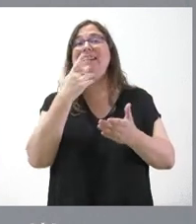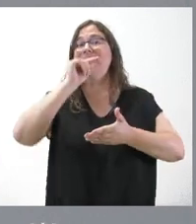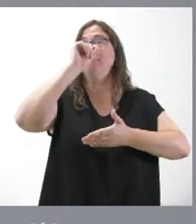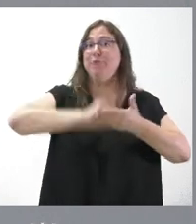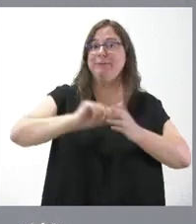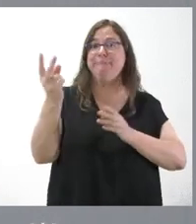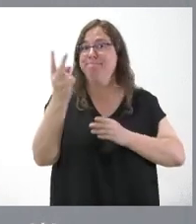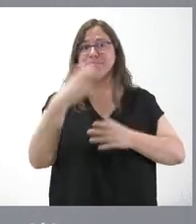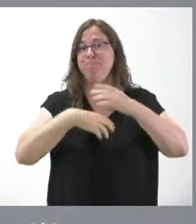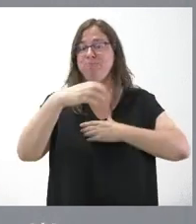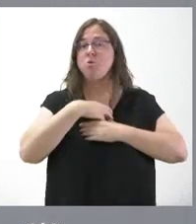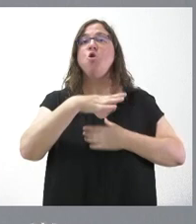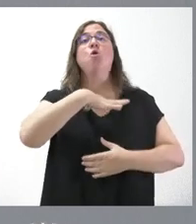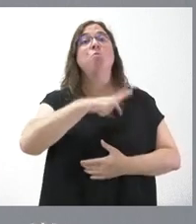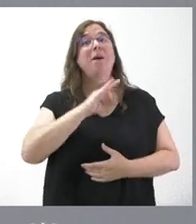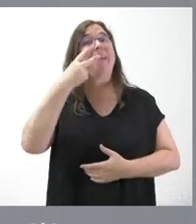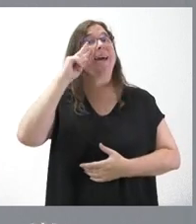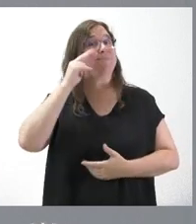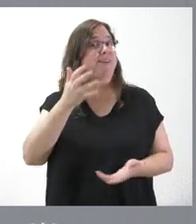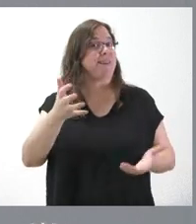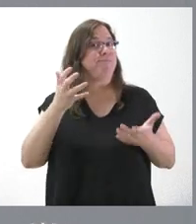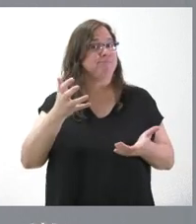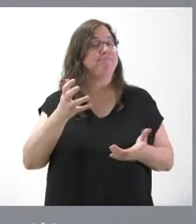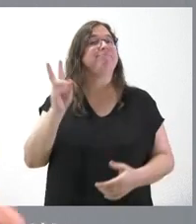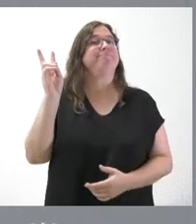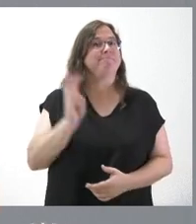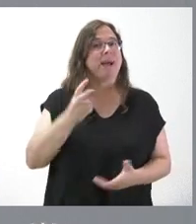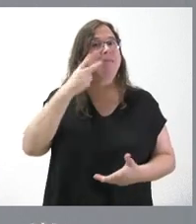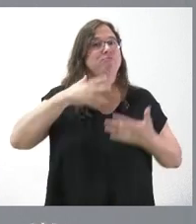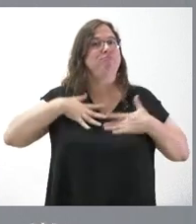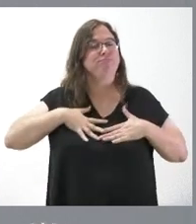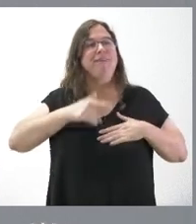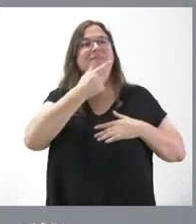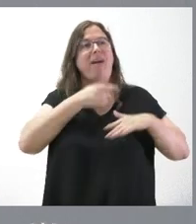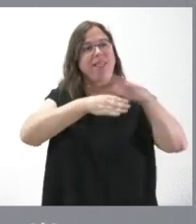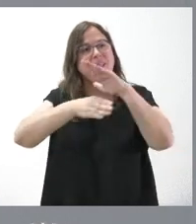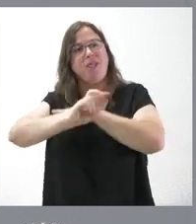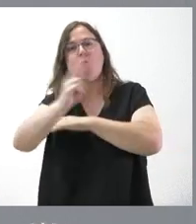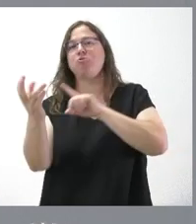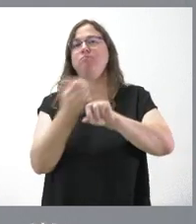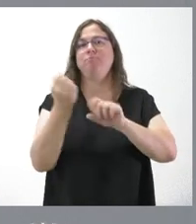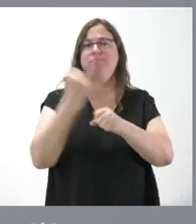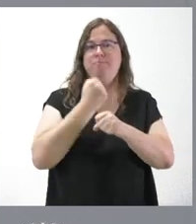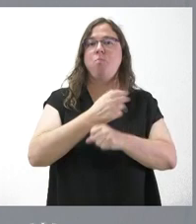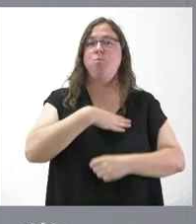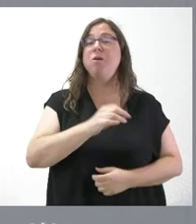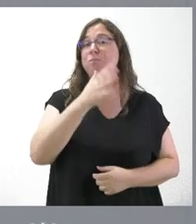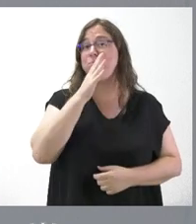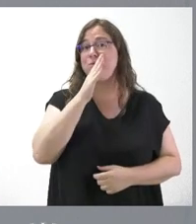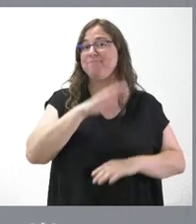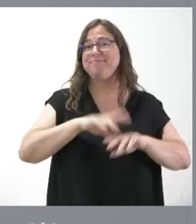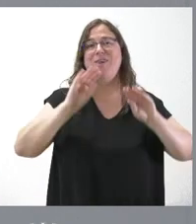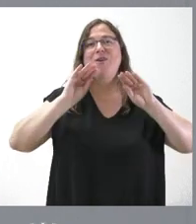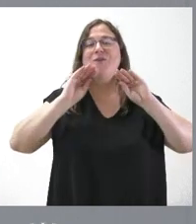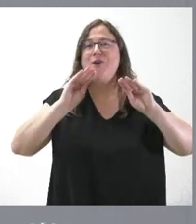estas empresas, seguramente con esta experiencia profesional que van a tener, pues tengan fácil acceso al mercado de trabajo, fundamentalmente porque hablamos de formaciones